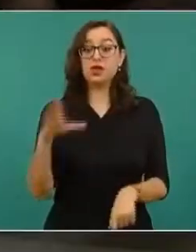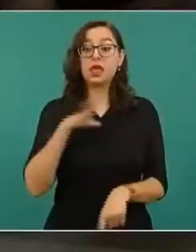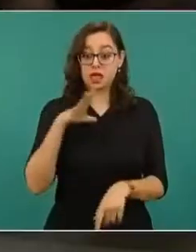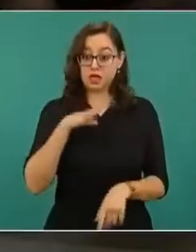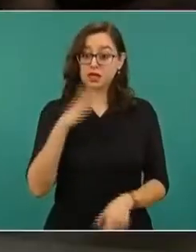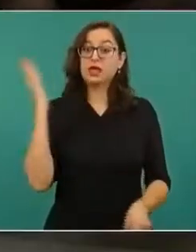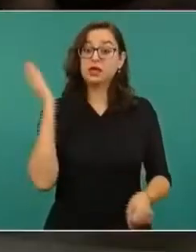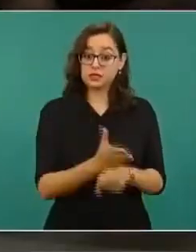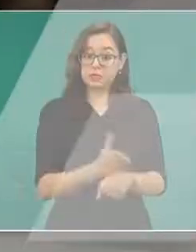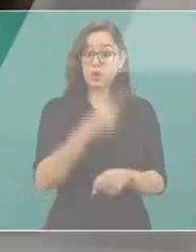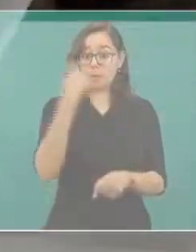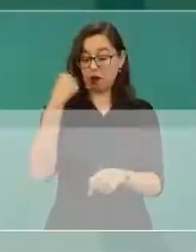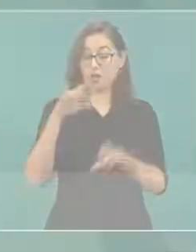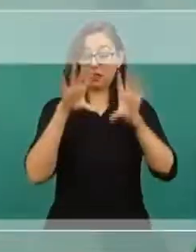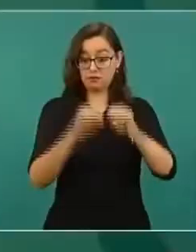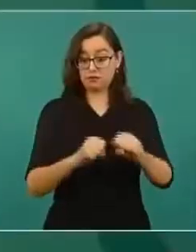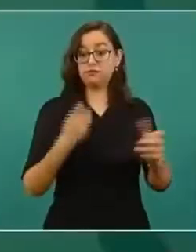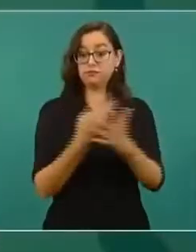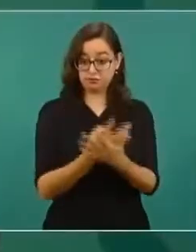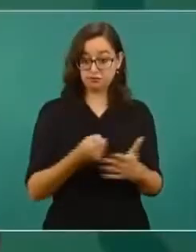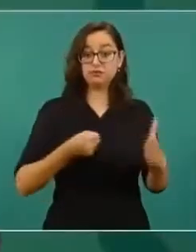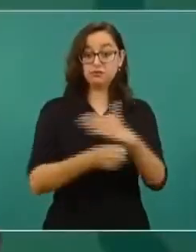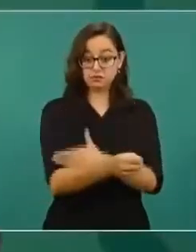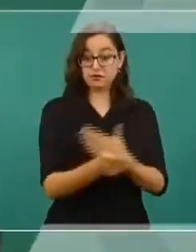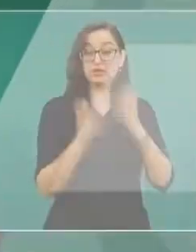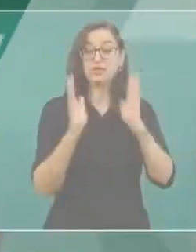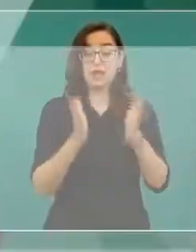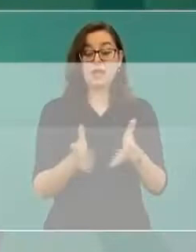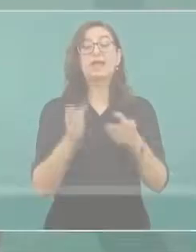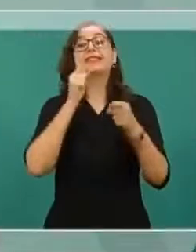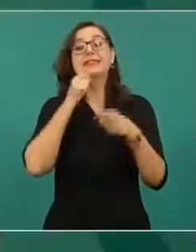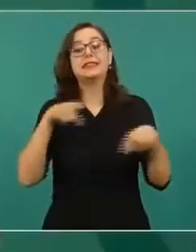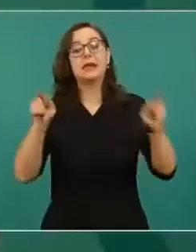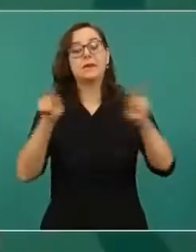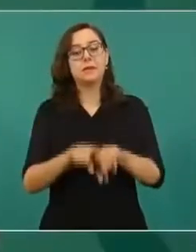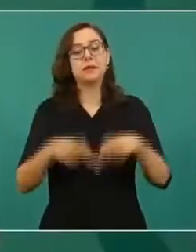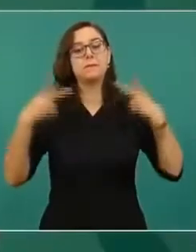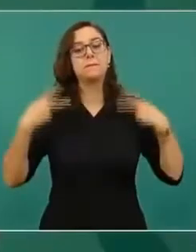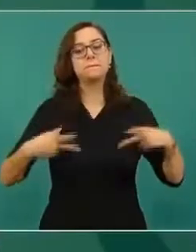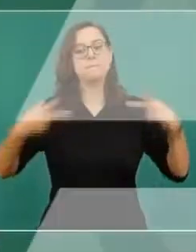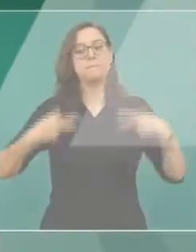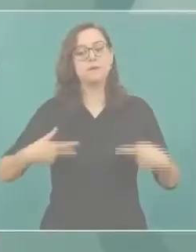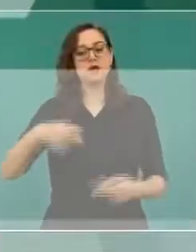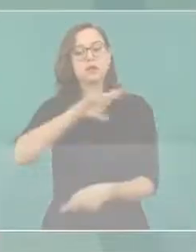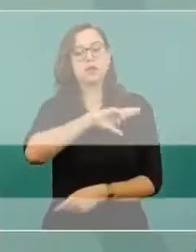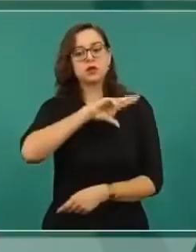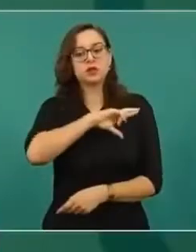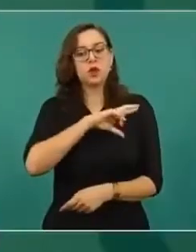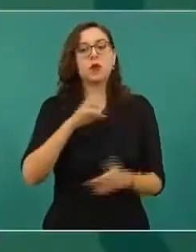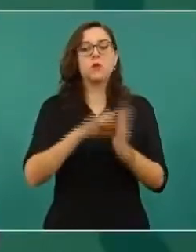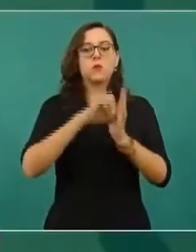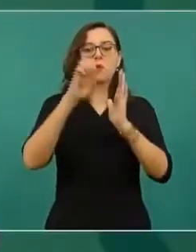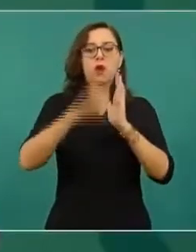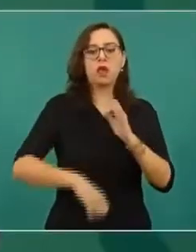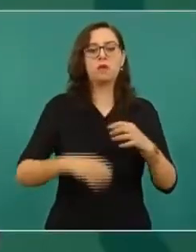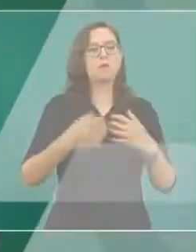de particulares. Por ejemplo, los factureros,